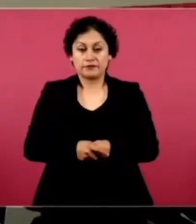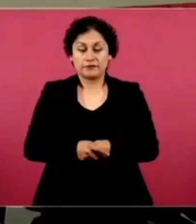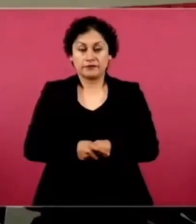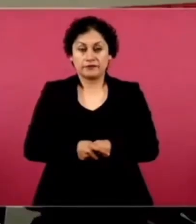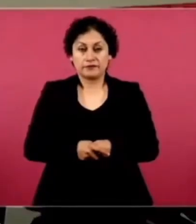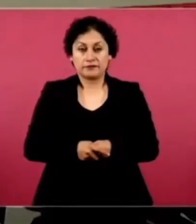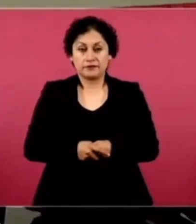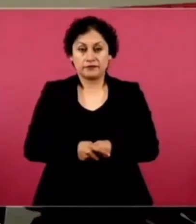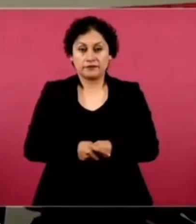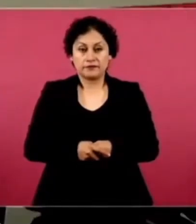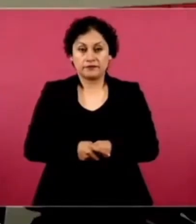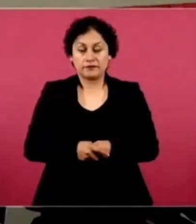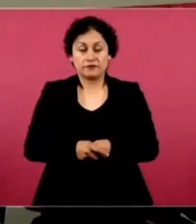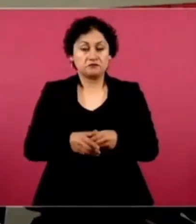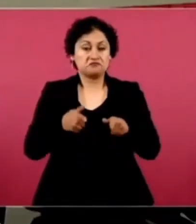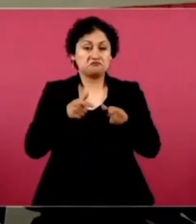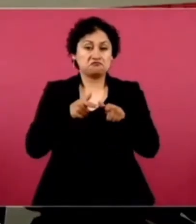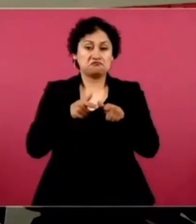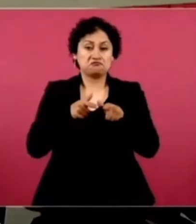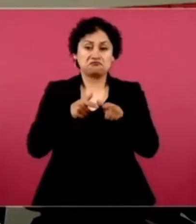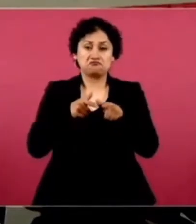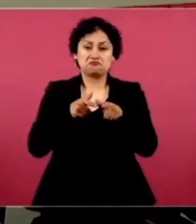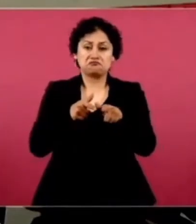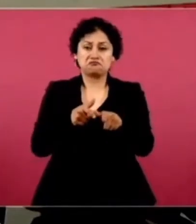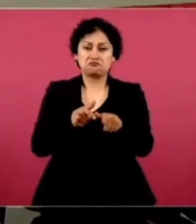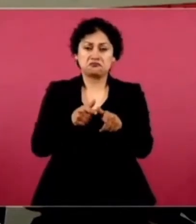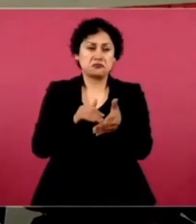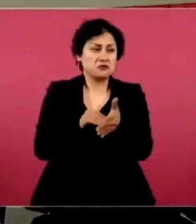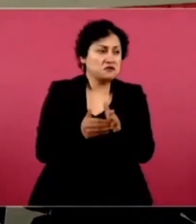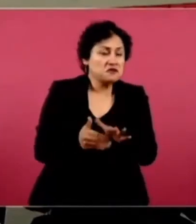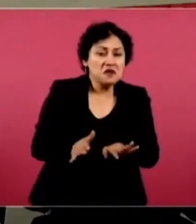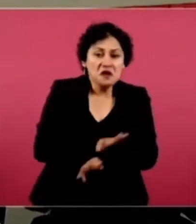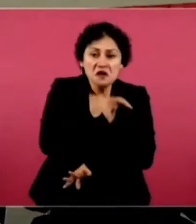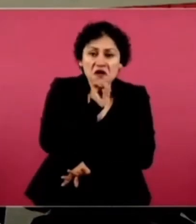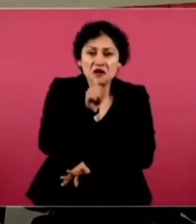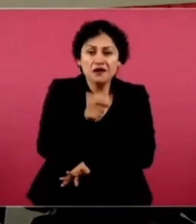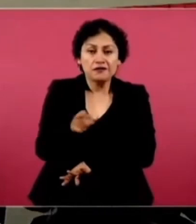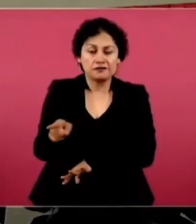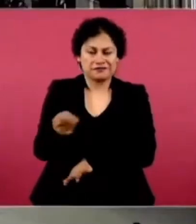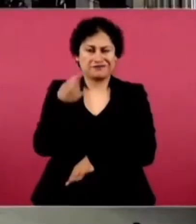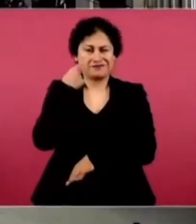Y no cambia. 14%.